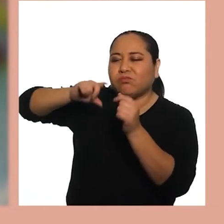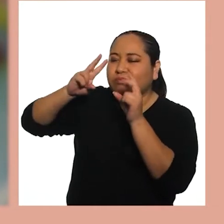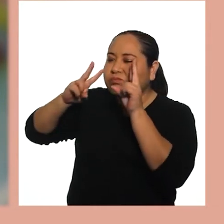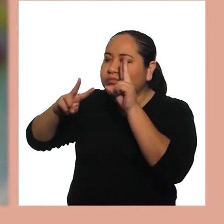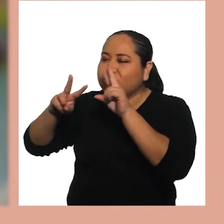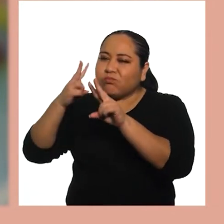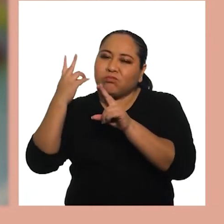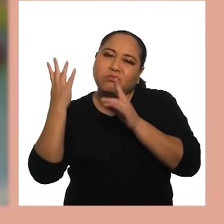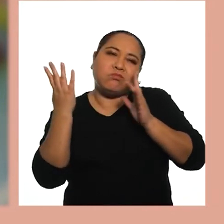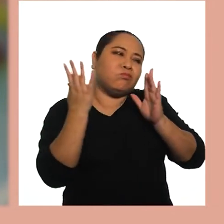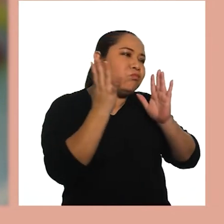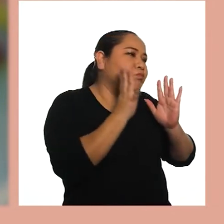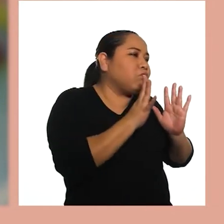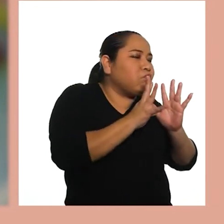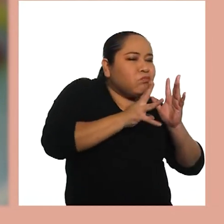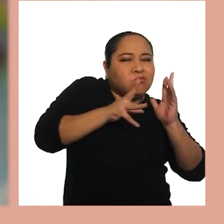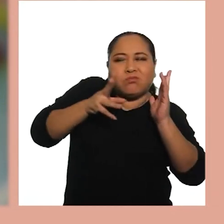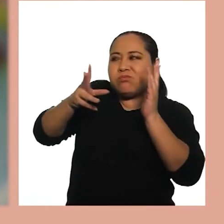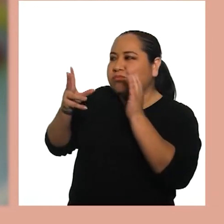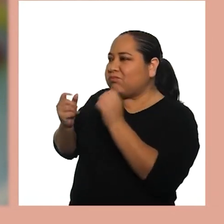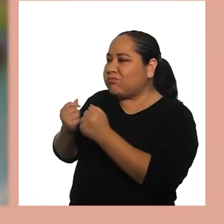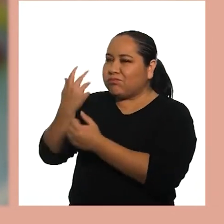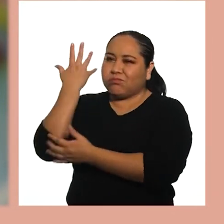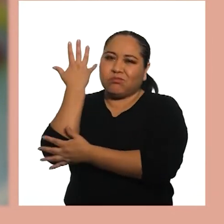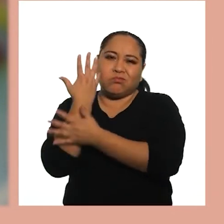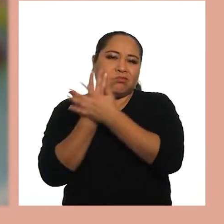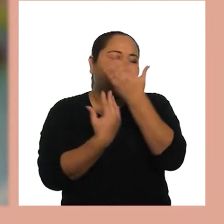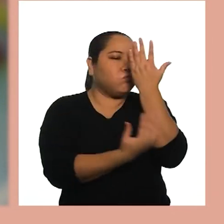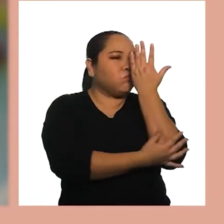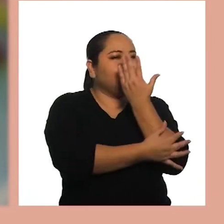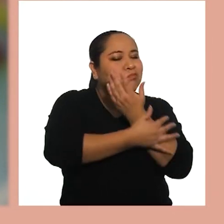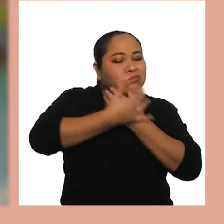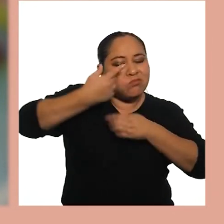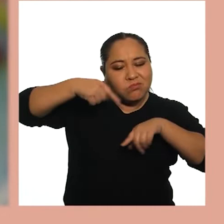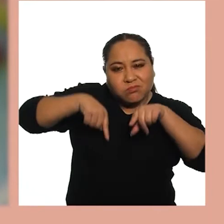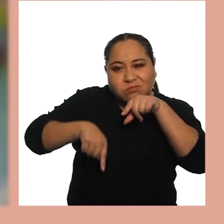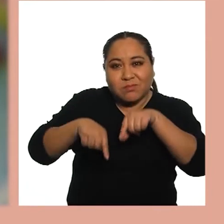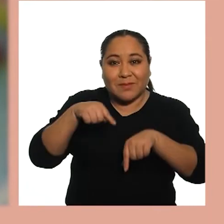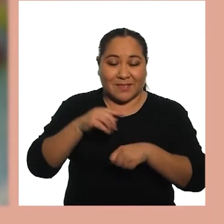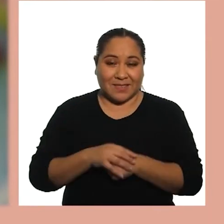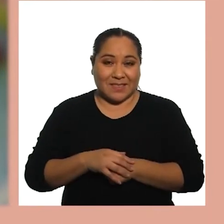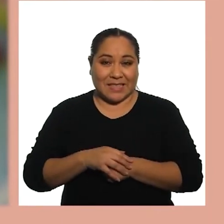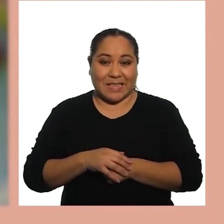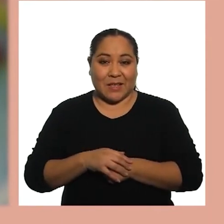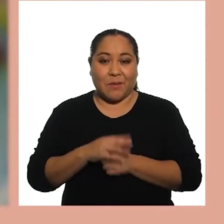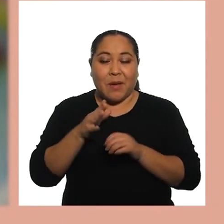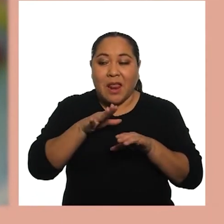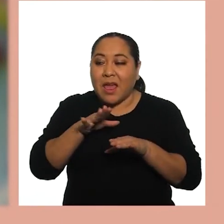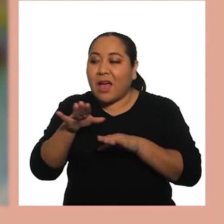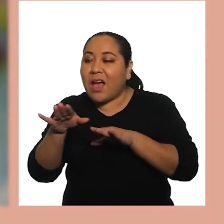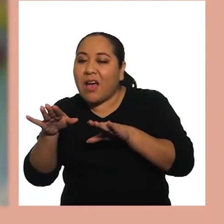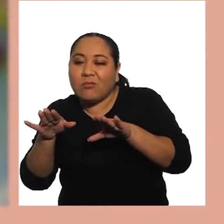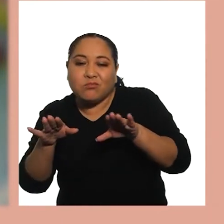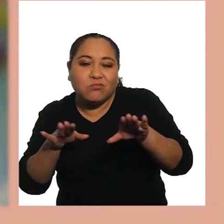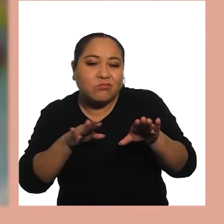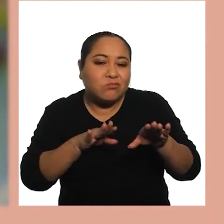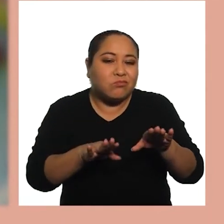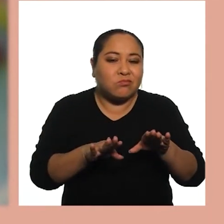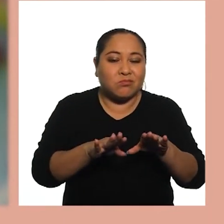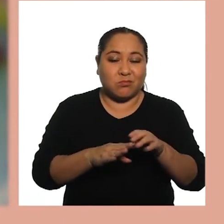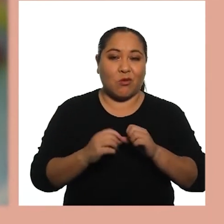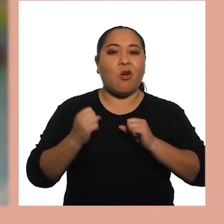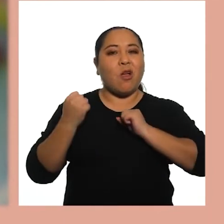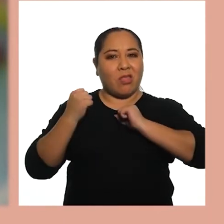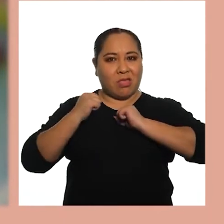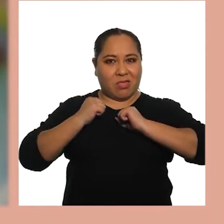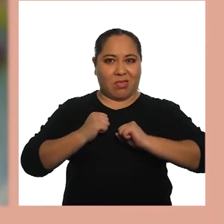mundo Moviendo mi cuerpo Mis brazos Y piernas Para desplazarme